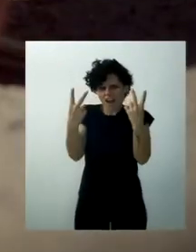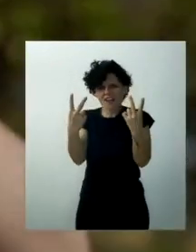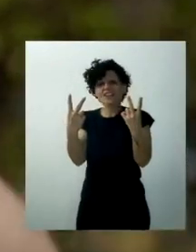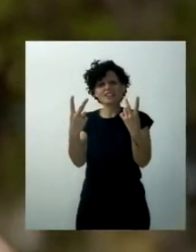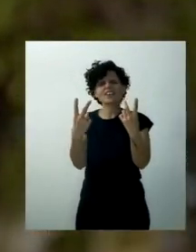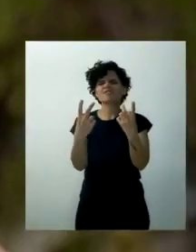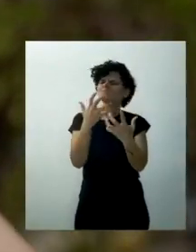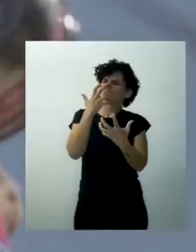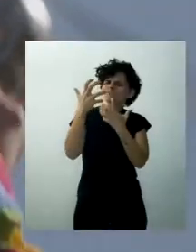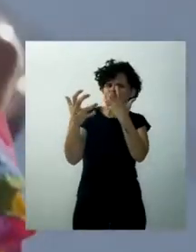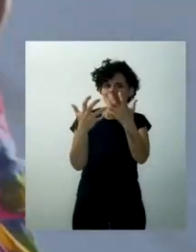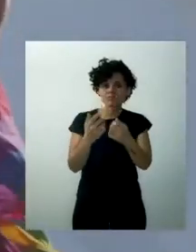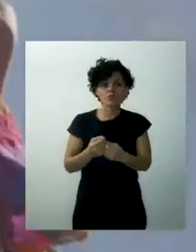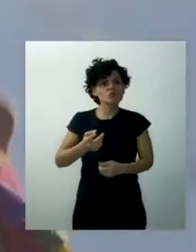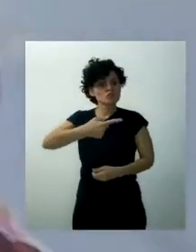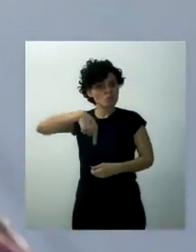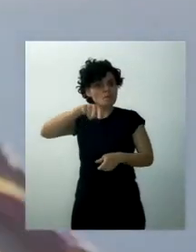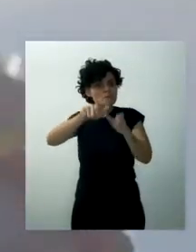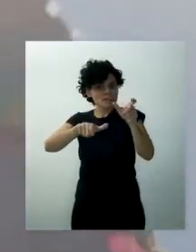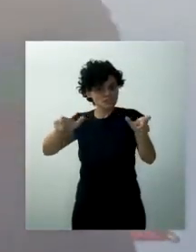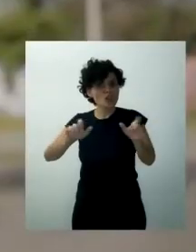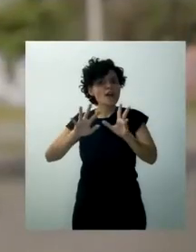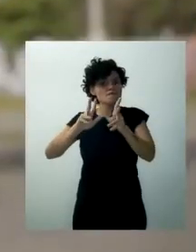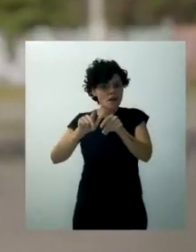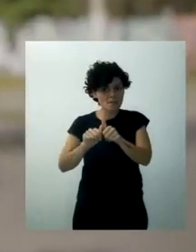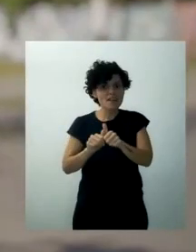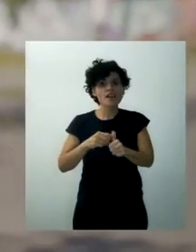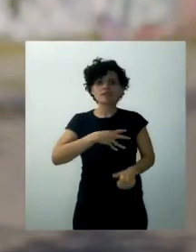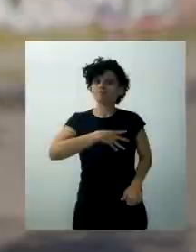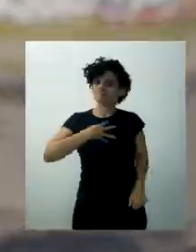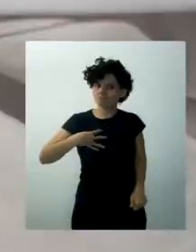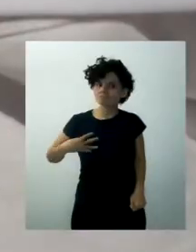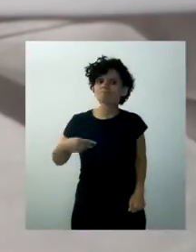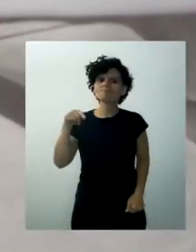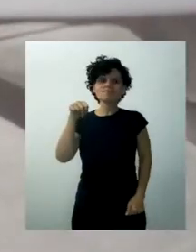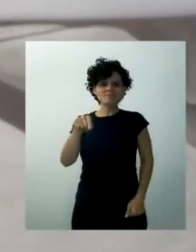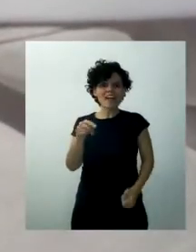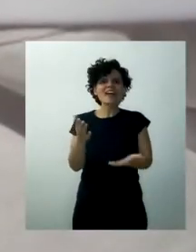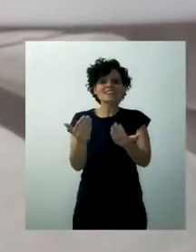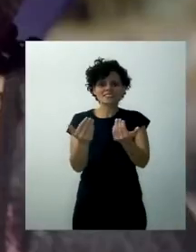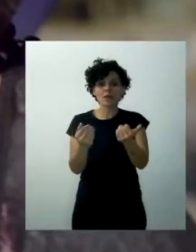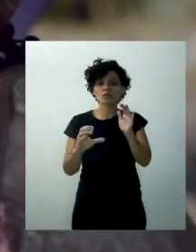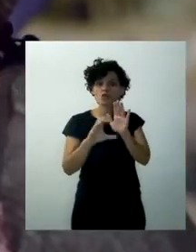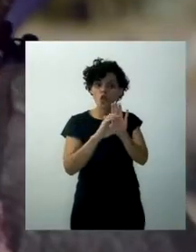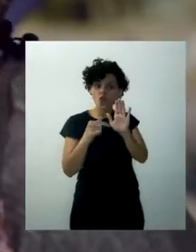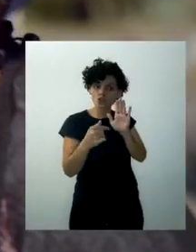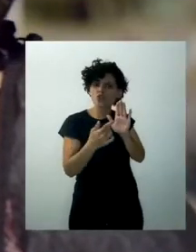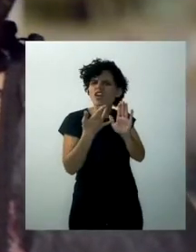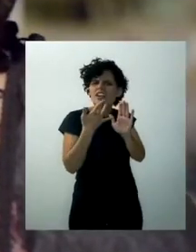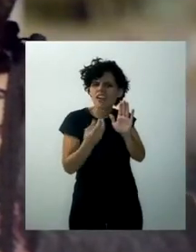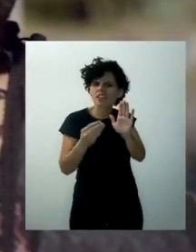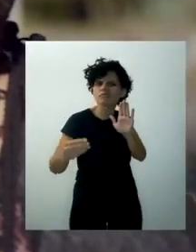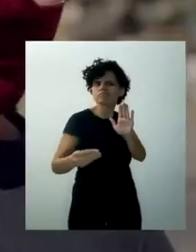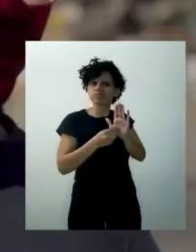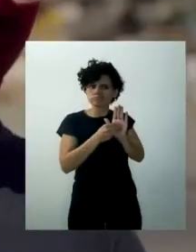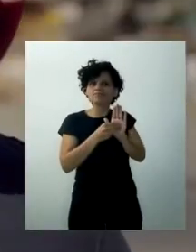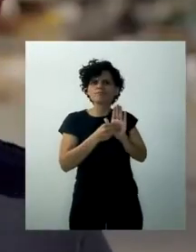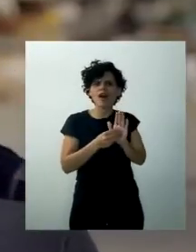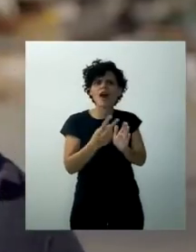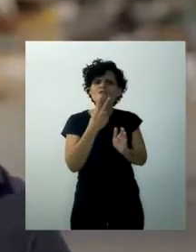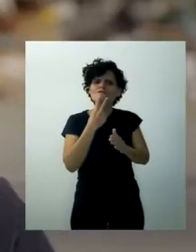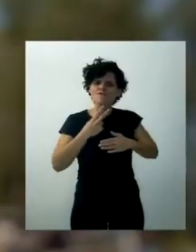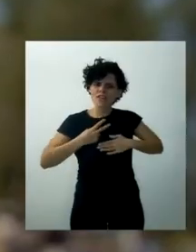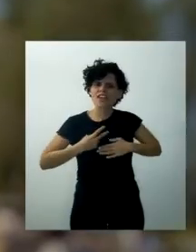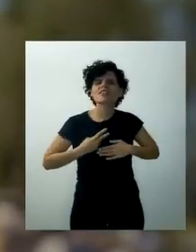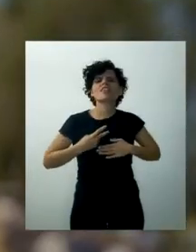alzar nuestra voz. Las personas y familias de la diversidad sexual necesitamos una constitución que garantice